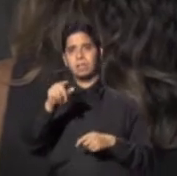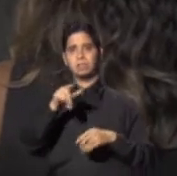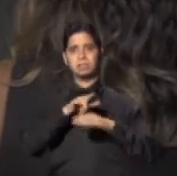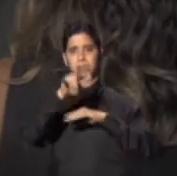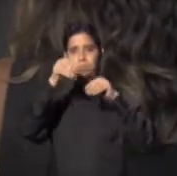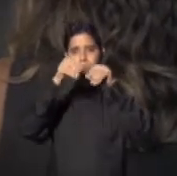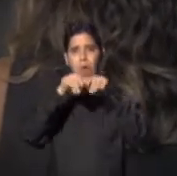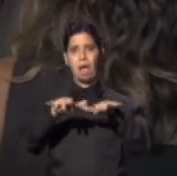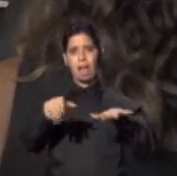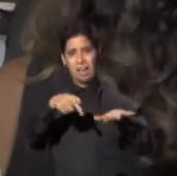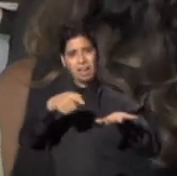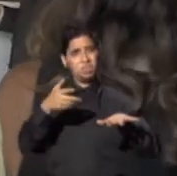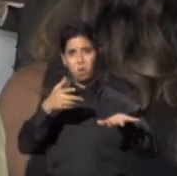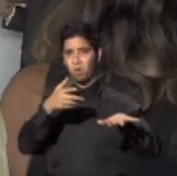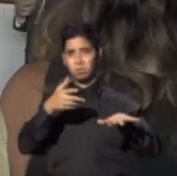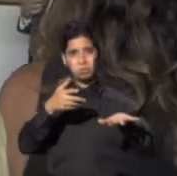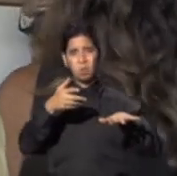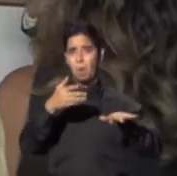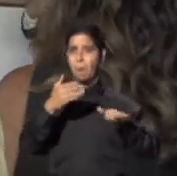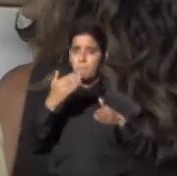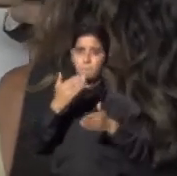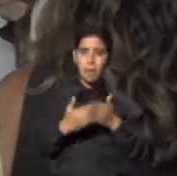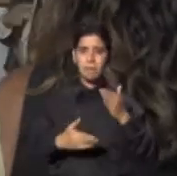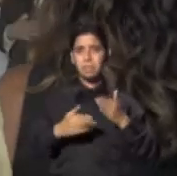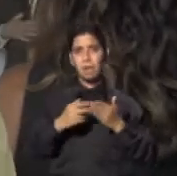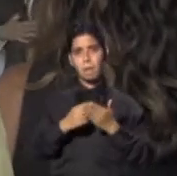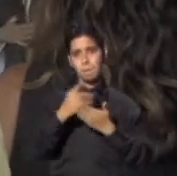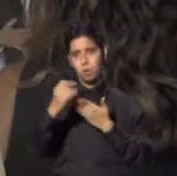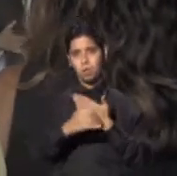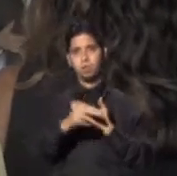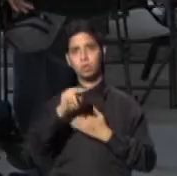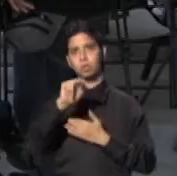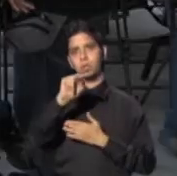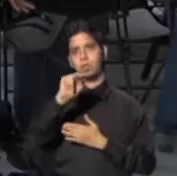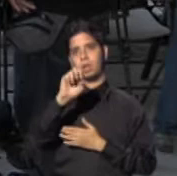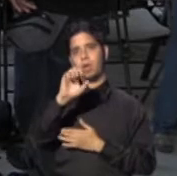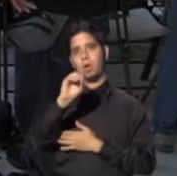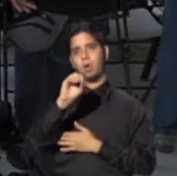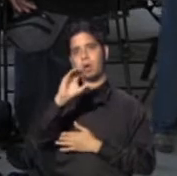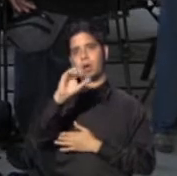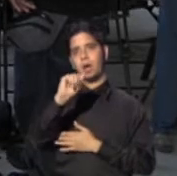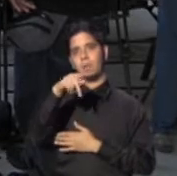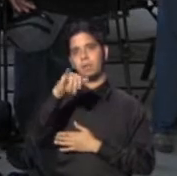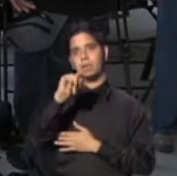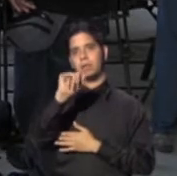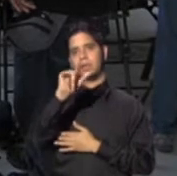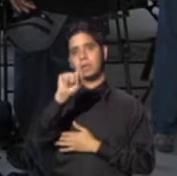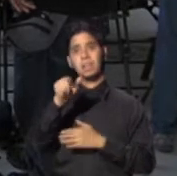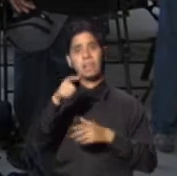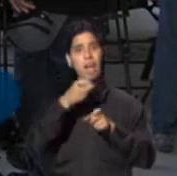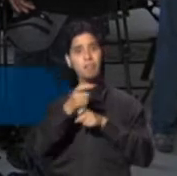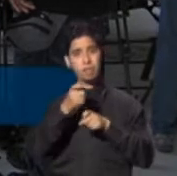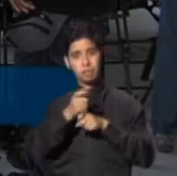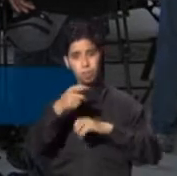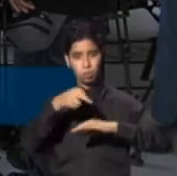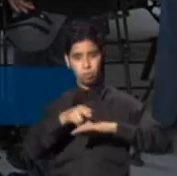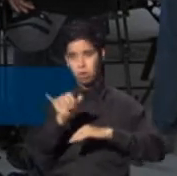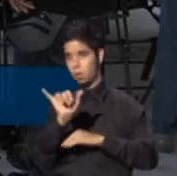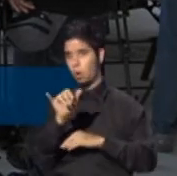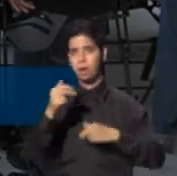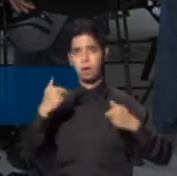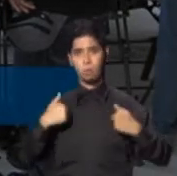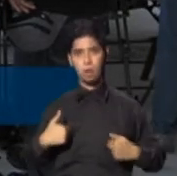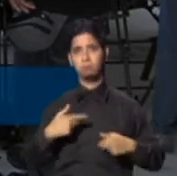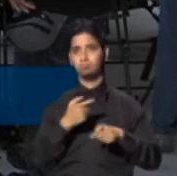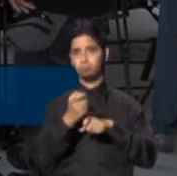integrante de este proyecto neocapitalista que hace daño a Puerto Rico y a toda la humanidad. En estos momentos, frente a la fortaleza, se